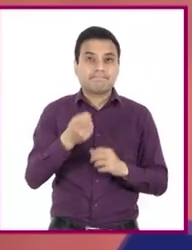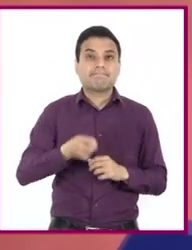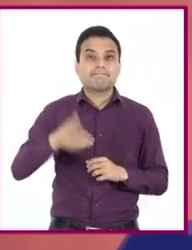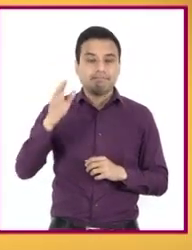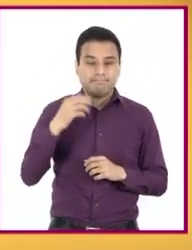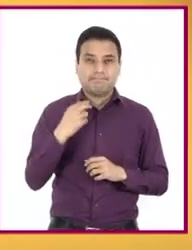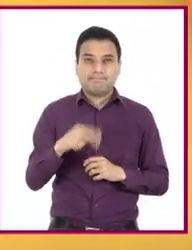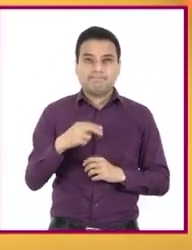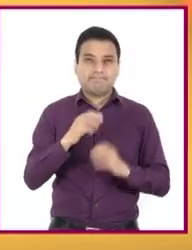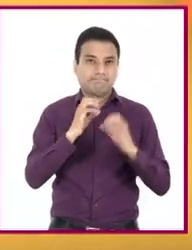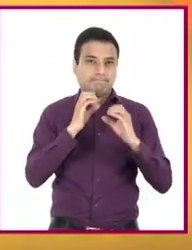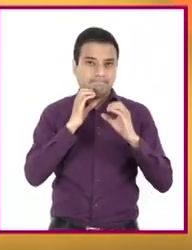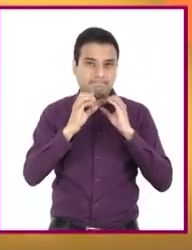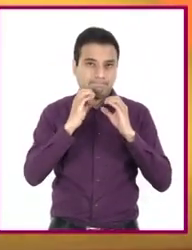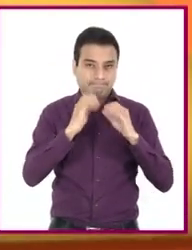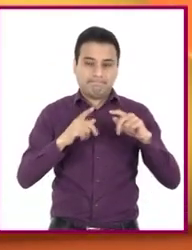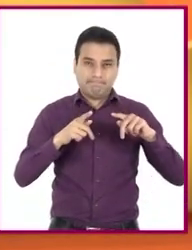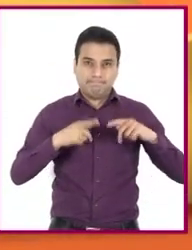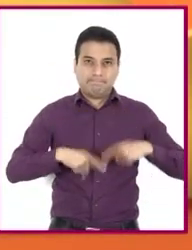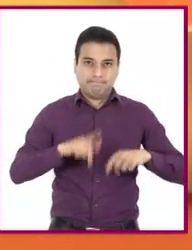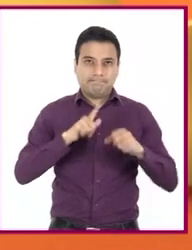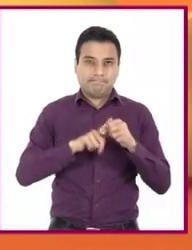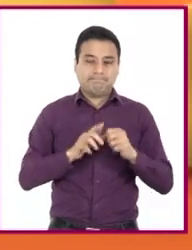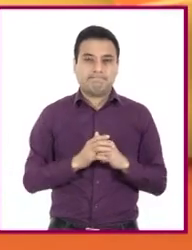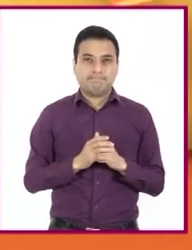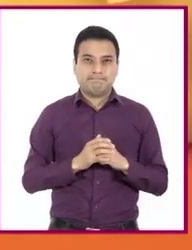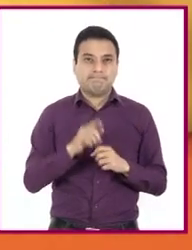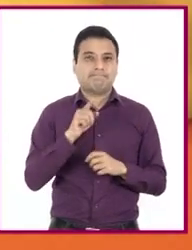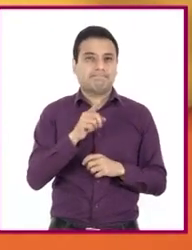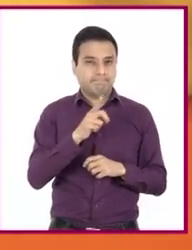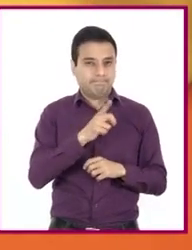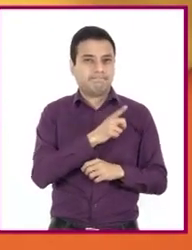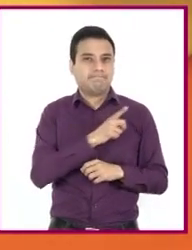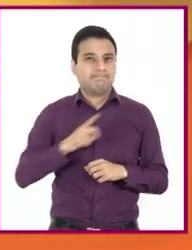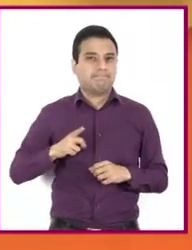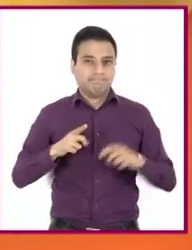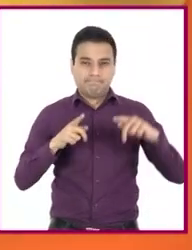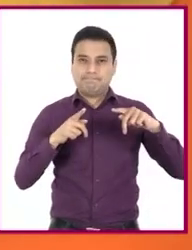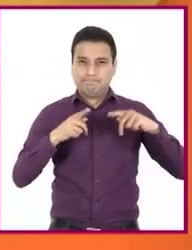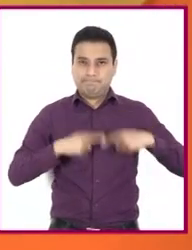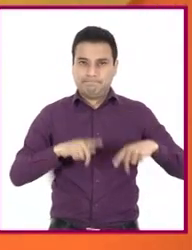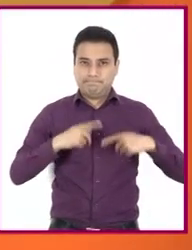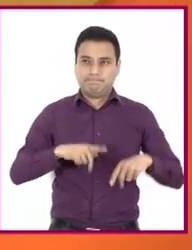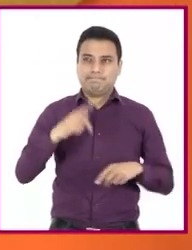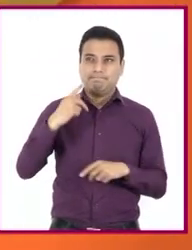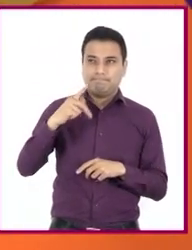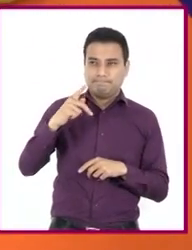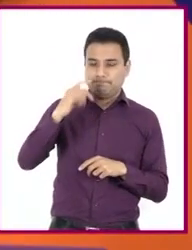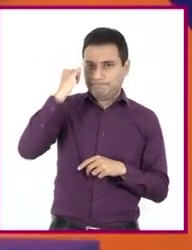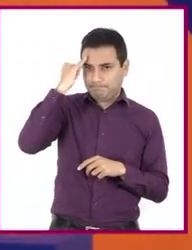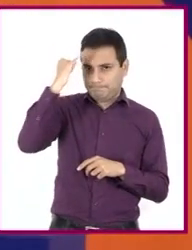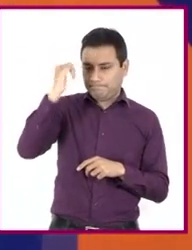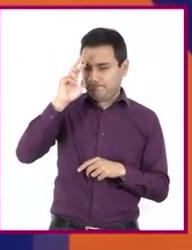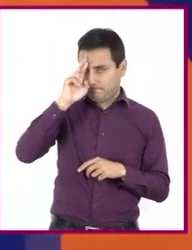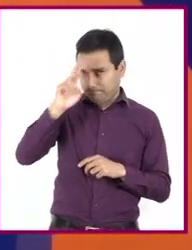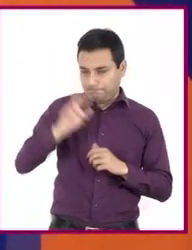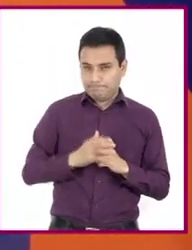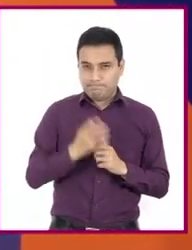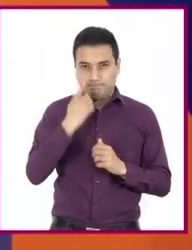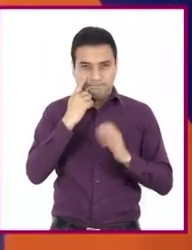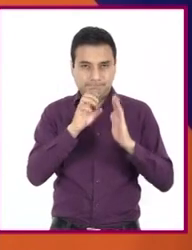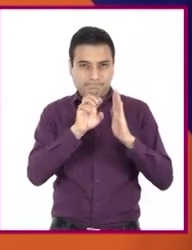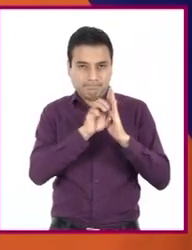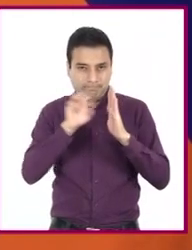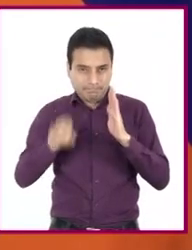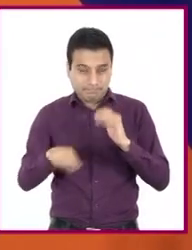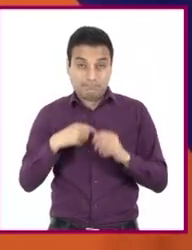personal. Y, como siempre, debemos dar crédito a las ideas que no son nuestras. Podemos mencionar qué tal o cuál idea